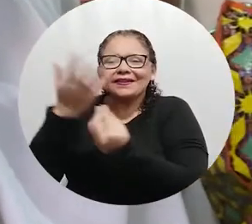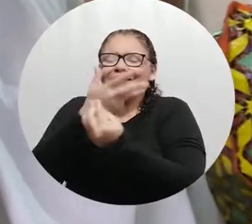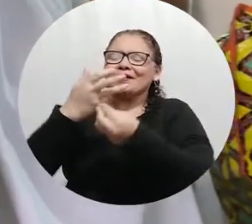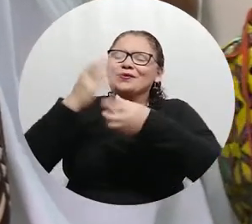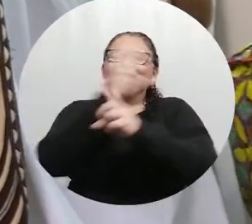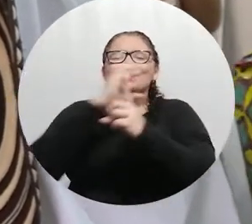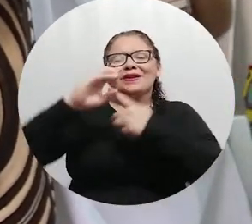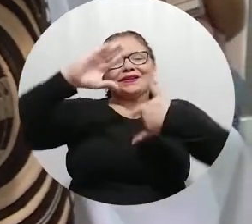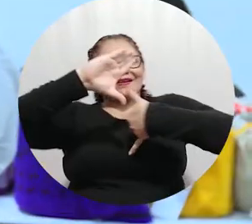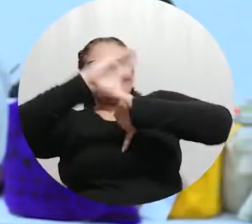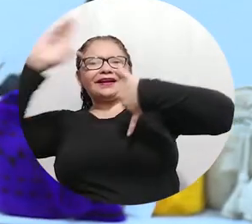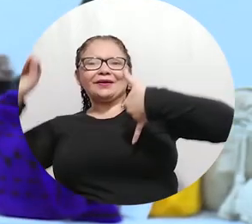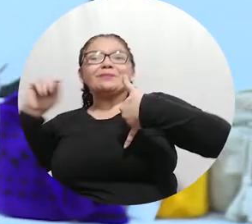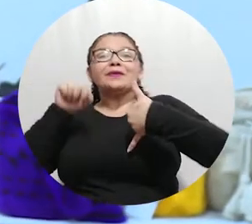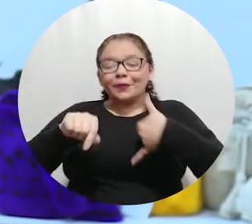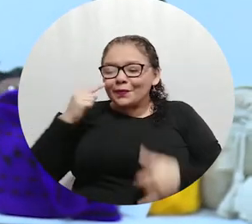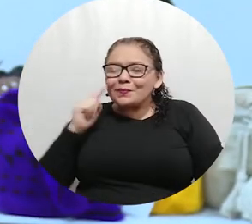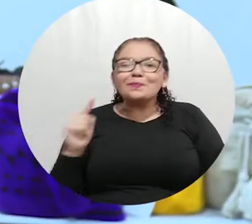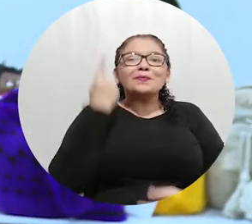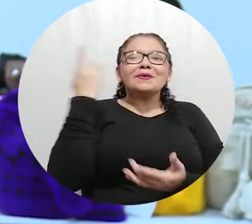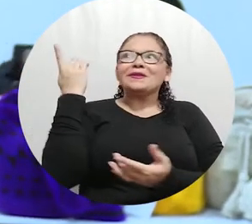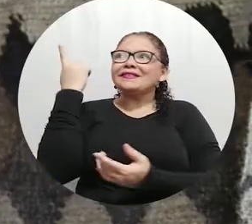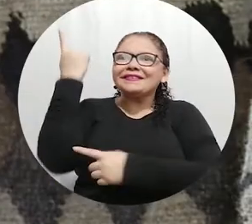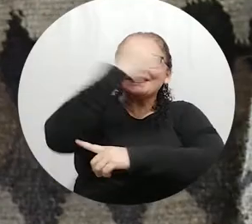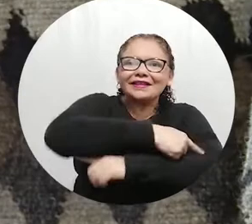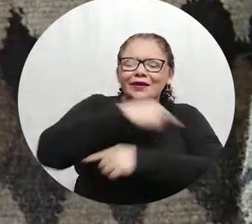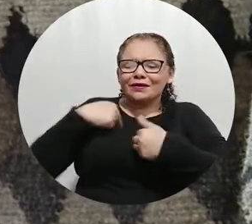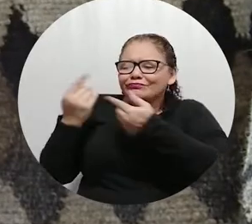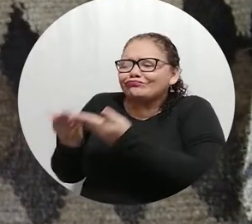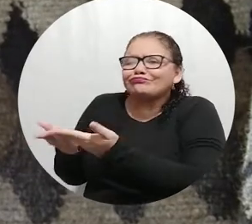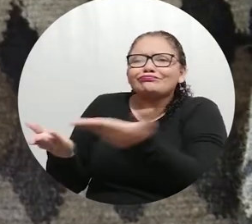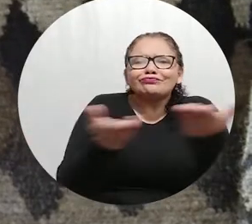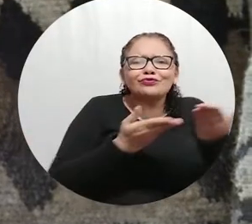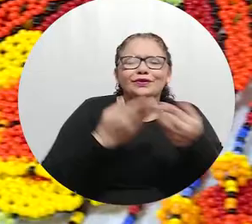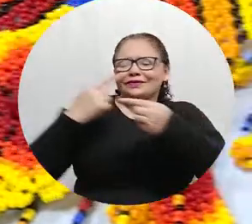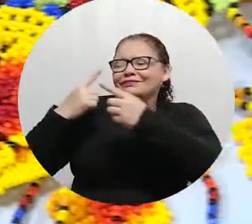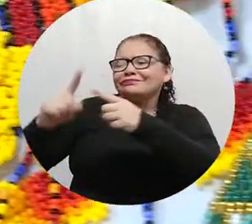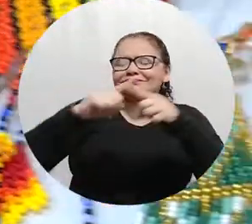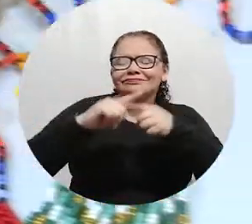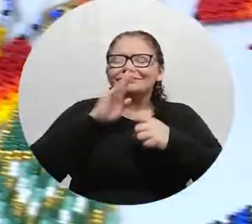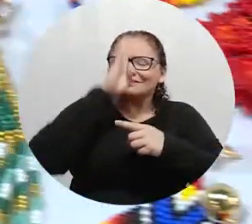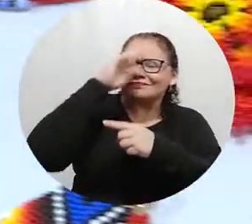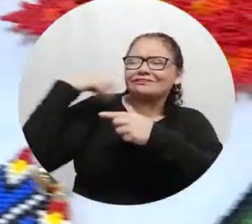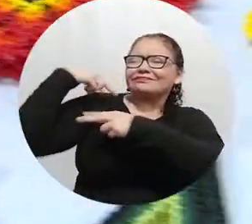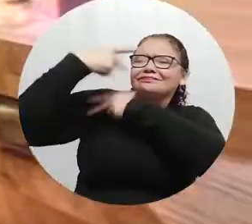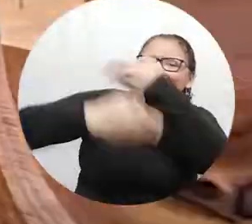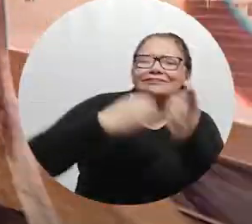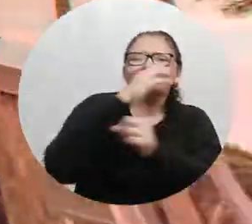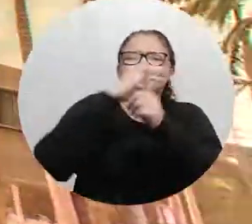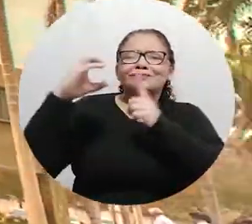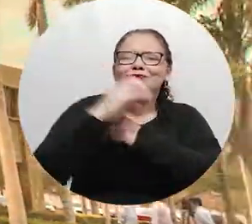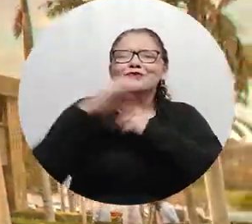cultural del Caribe colombiano, evento que en su primer día exhibió las tradiciones y saberes ancestrales de esta región.